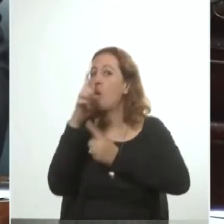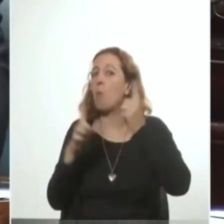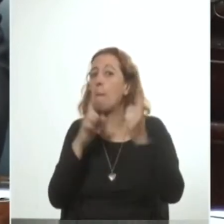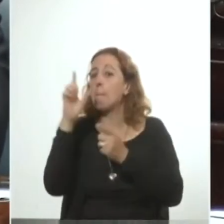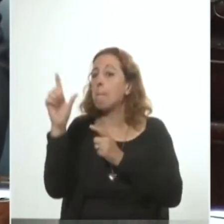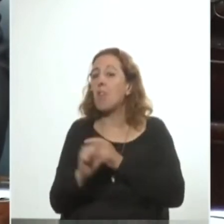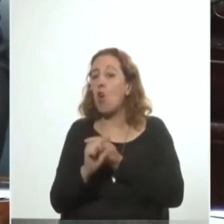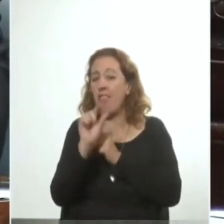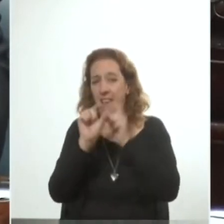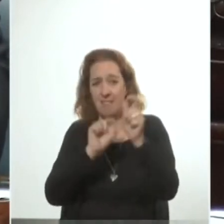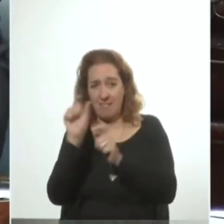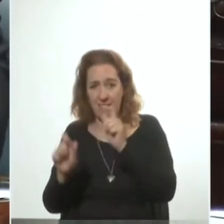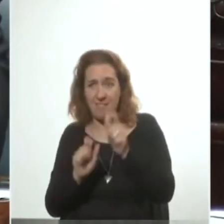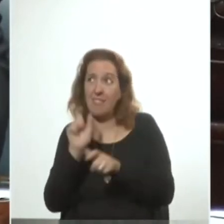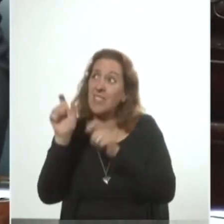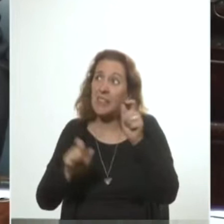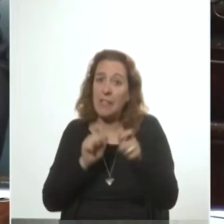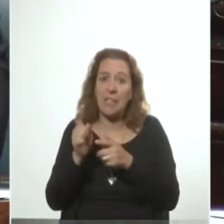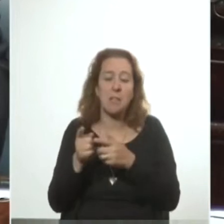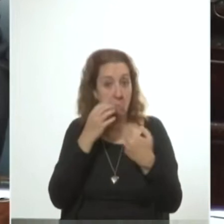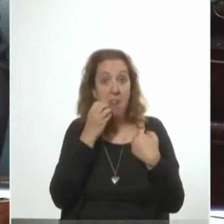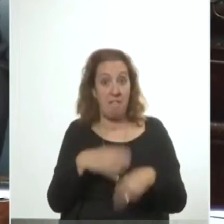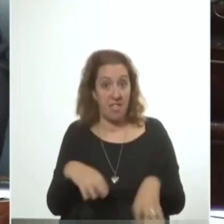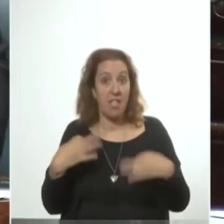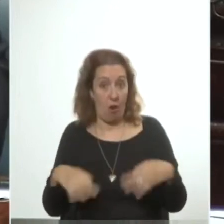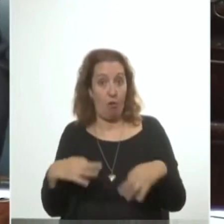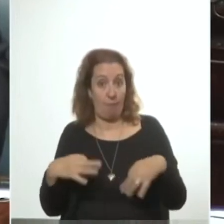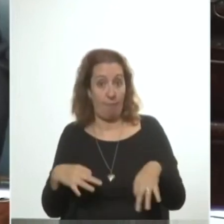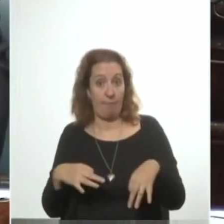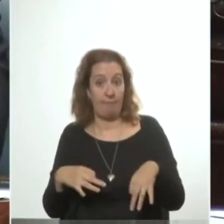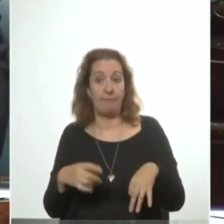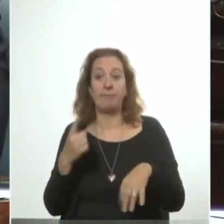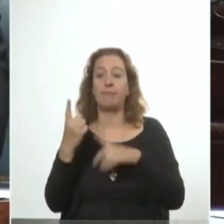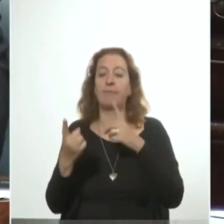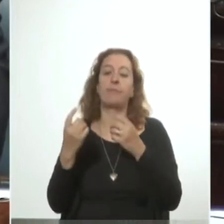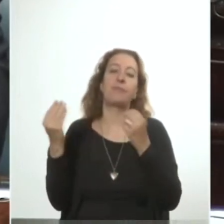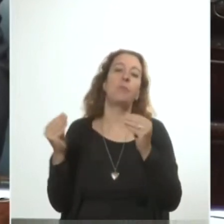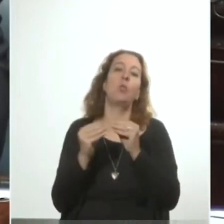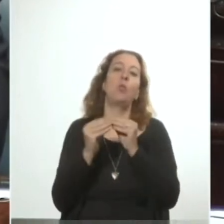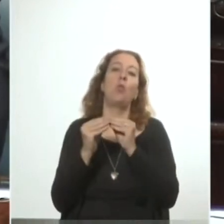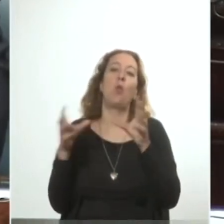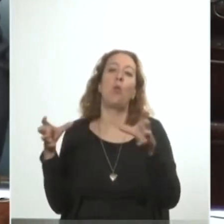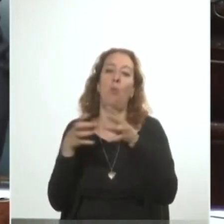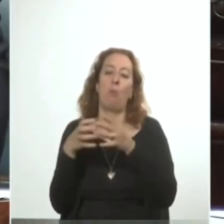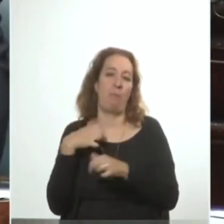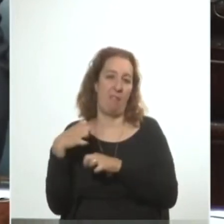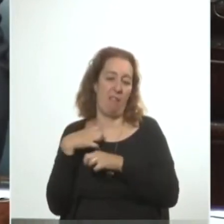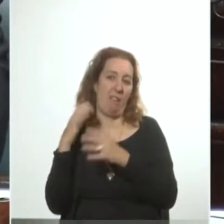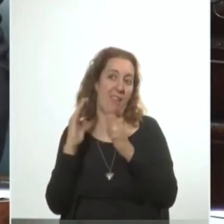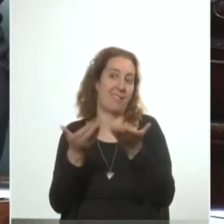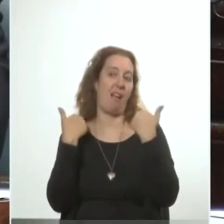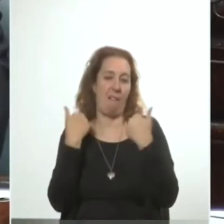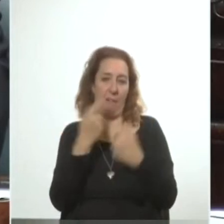poderosas de civiles se beneficiaron groseramente junto a las jerarquías militares usurpadoras del poder.